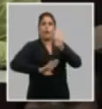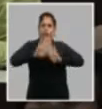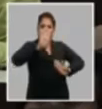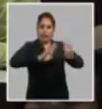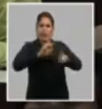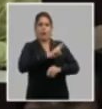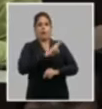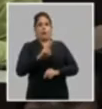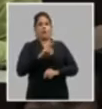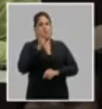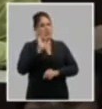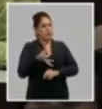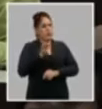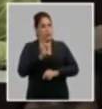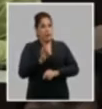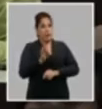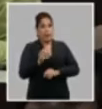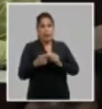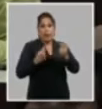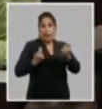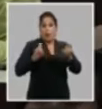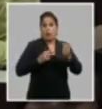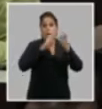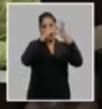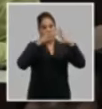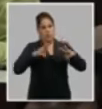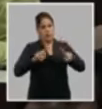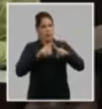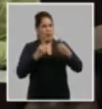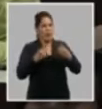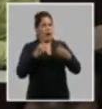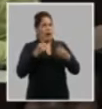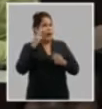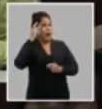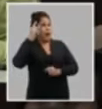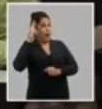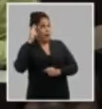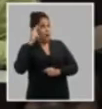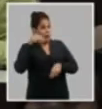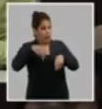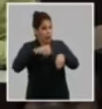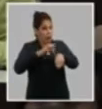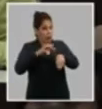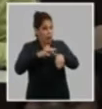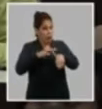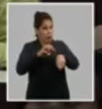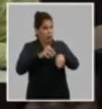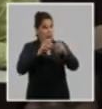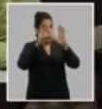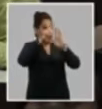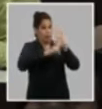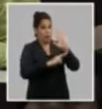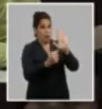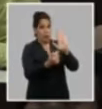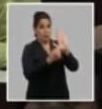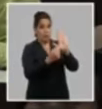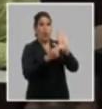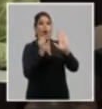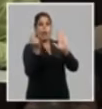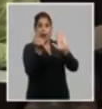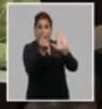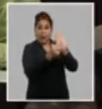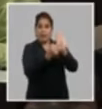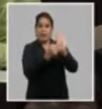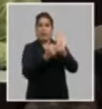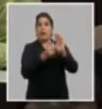a cada revolucionario para dar esa lucha en las redes sociales porque hay que reconocer algo que está expresado también en la resolución existen